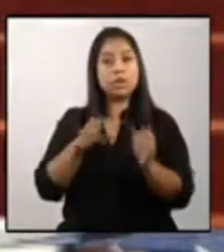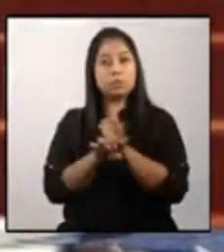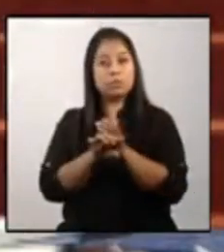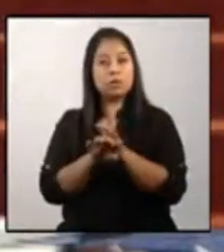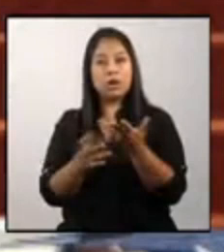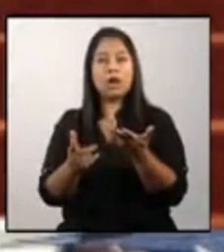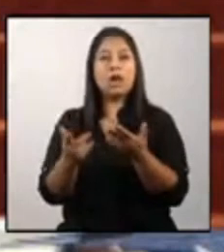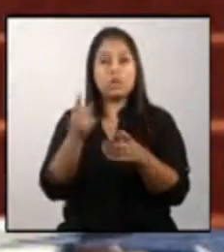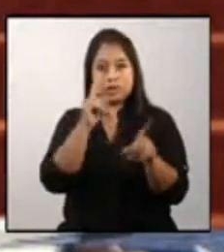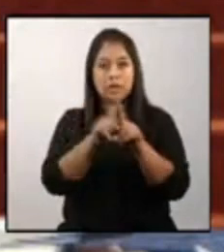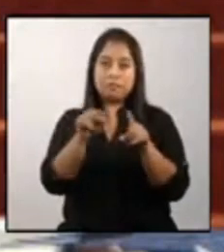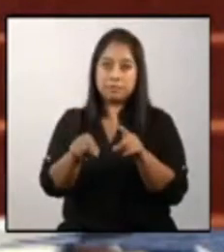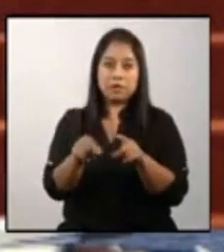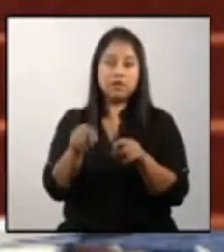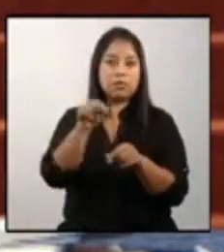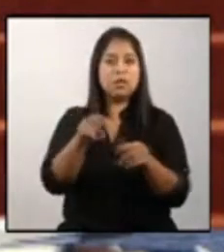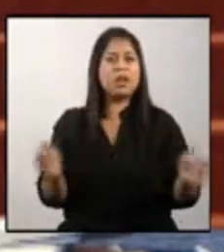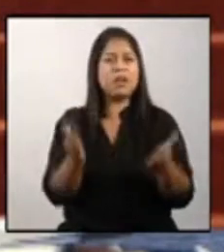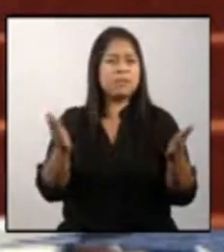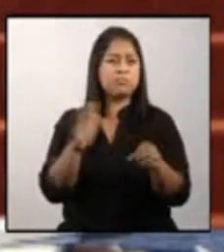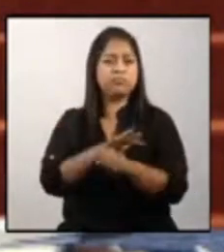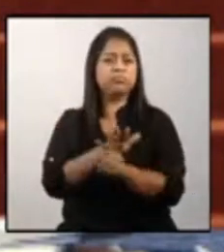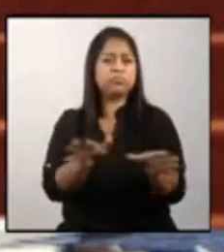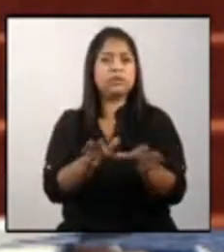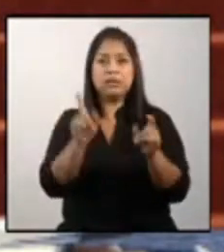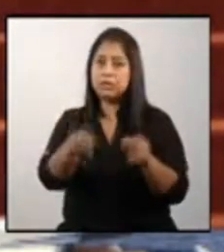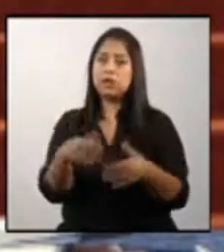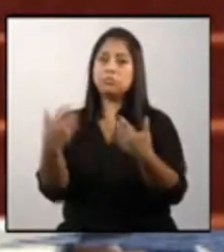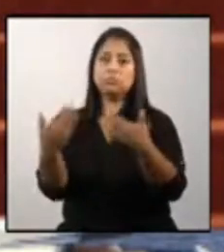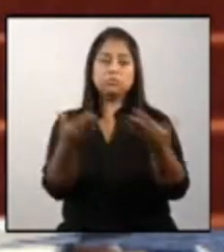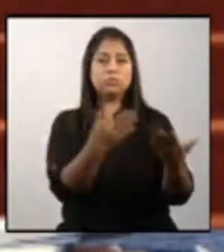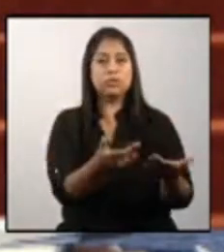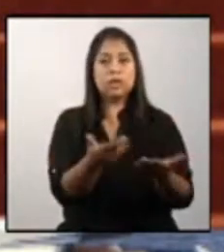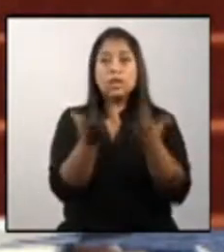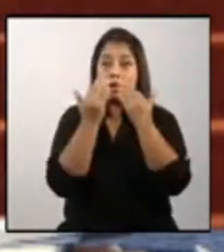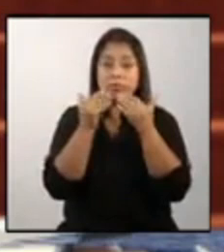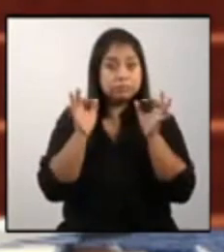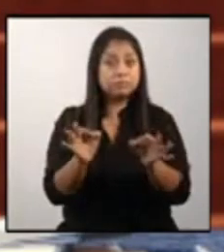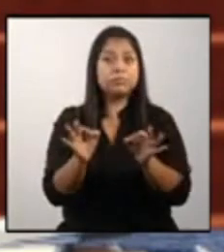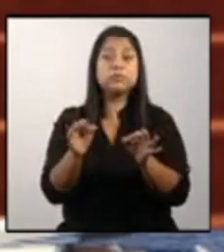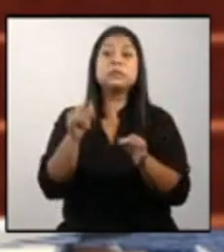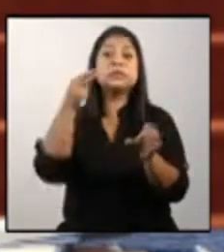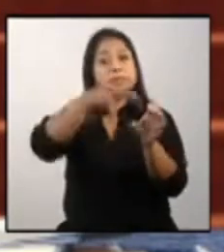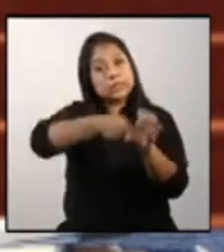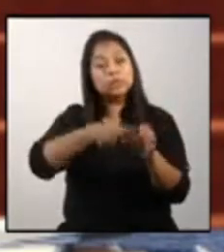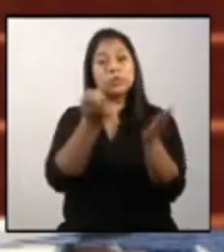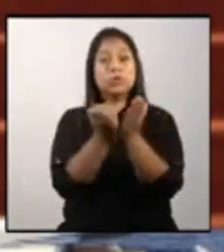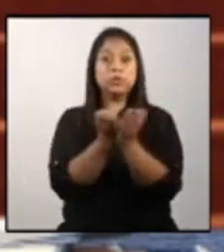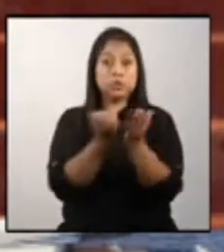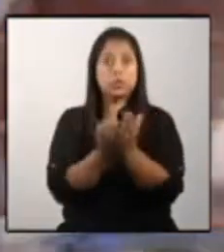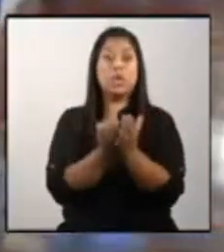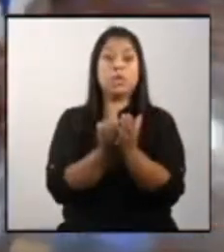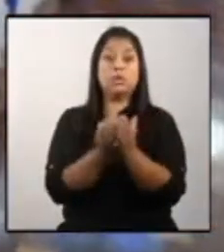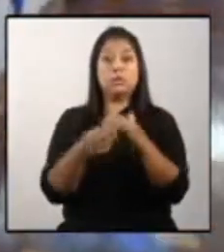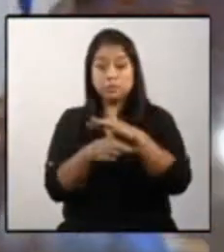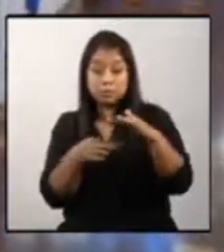hecho aún en medio de la pandemia a que la nutrición esté presente en las escuelas de preprimaria y